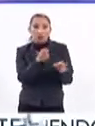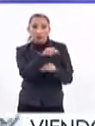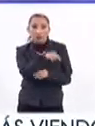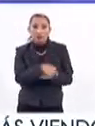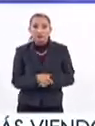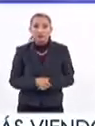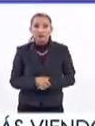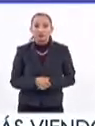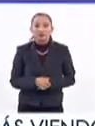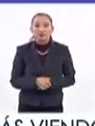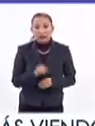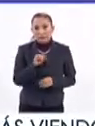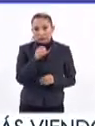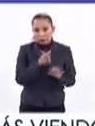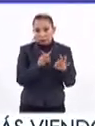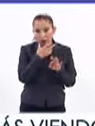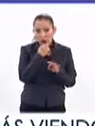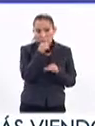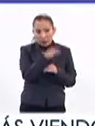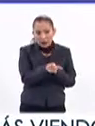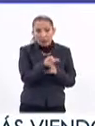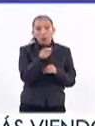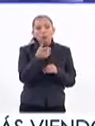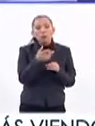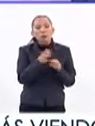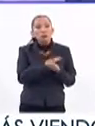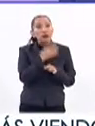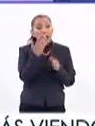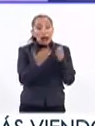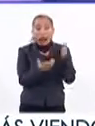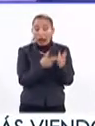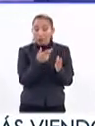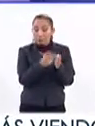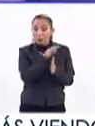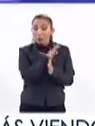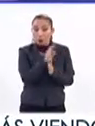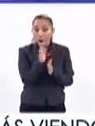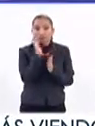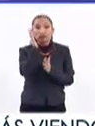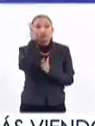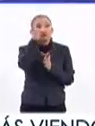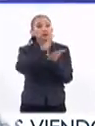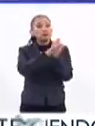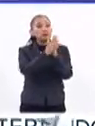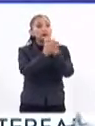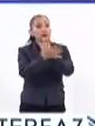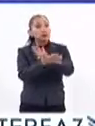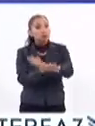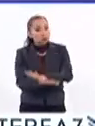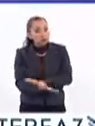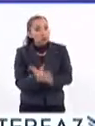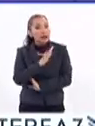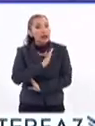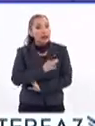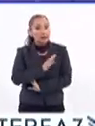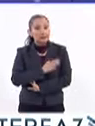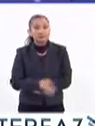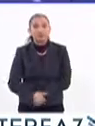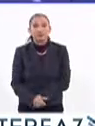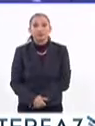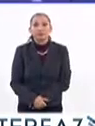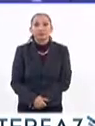importante. Por supuesto que es importante, porque en algunos casos excepcionales sí puede llegar a desarrollar cáncer.